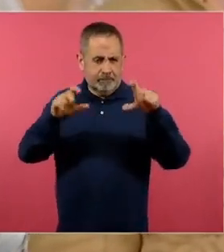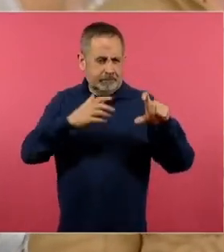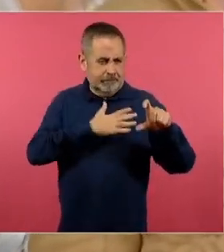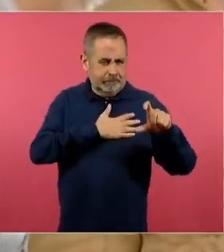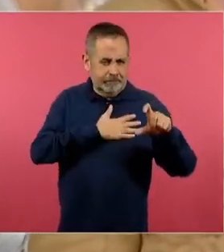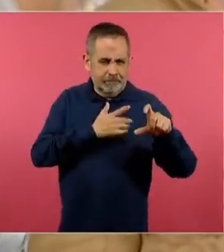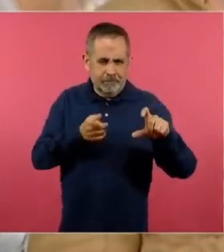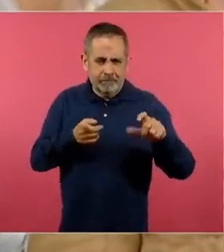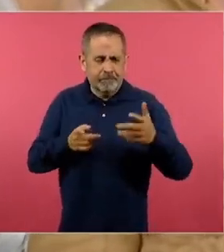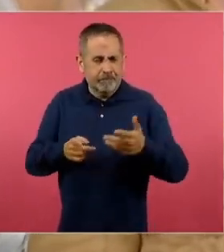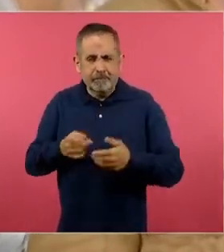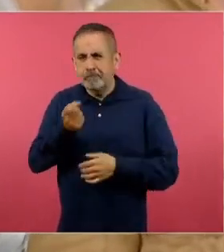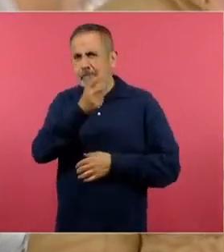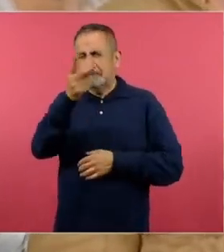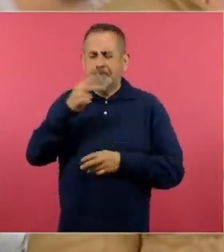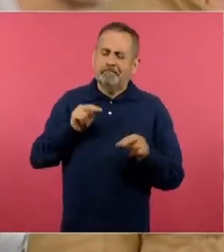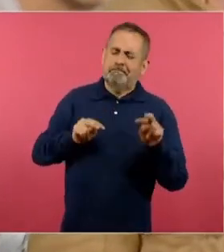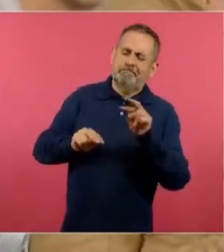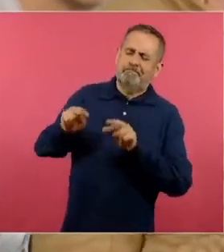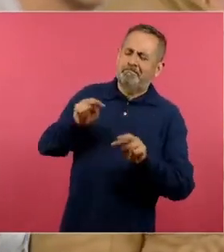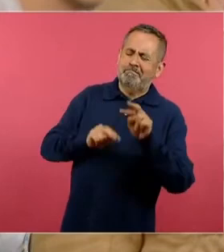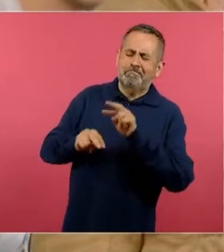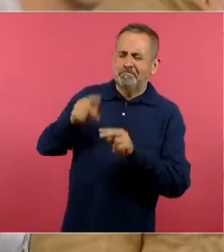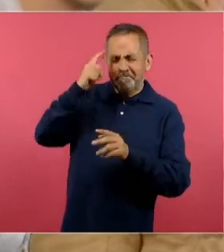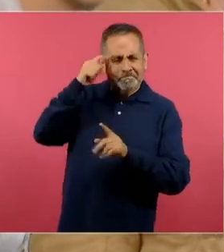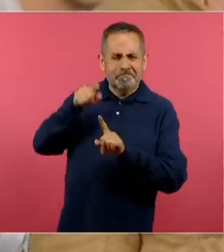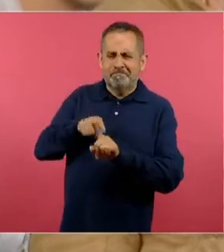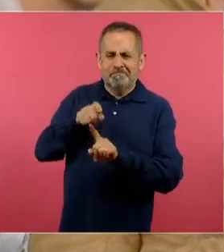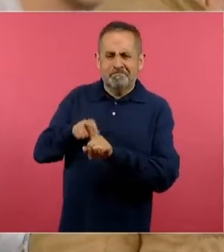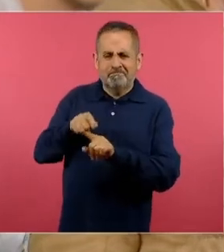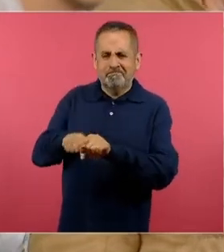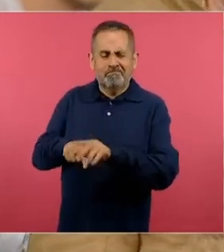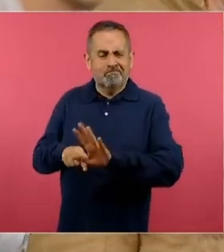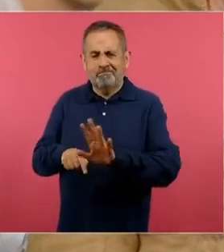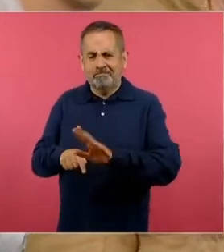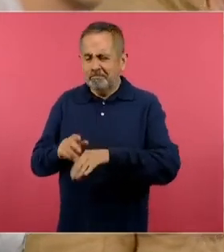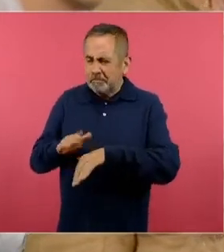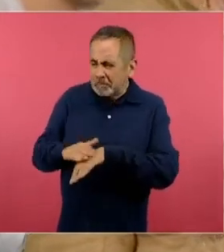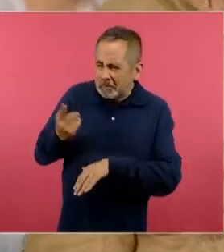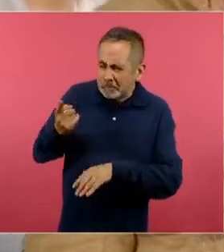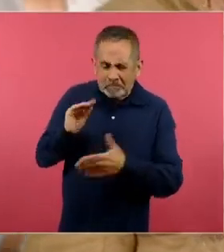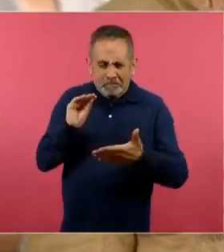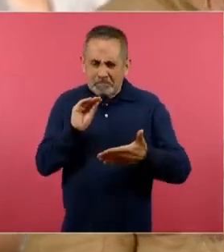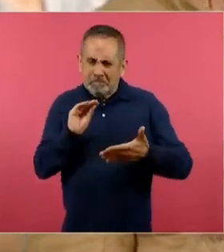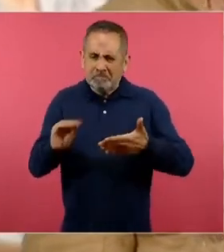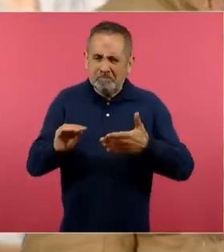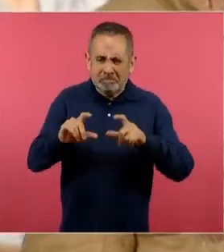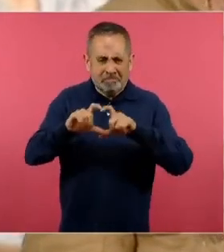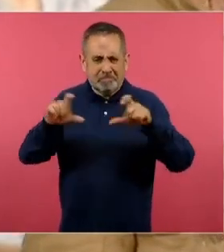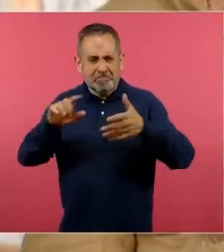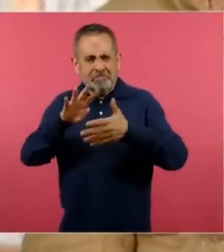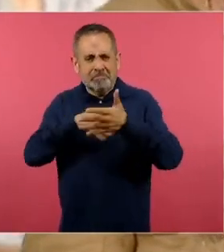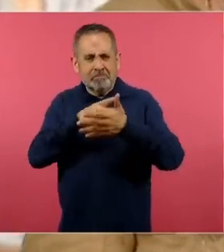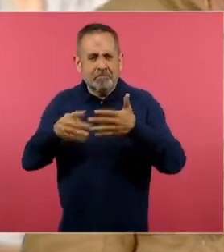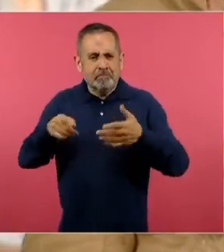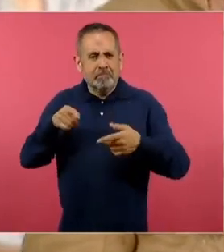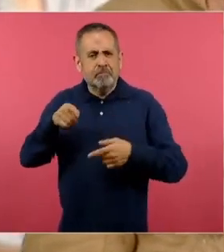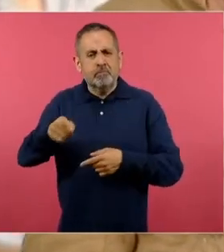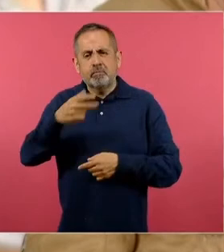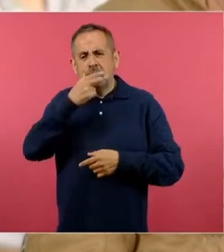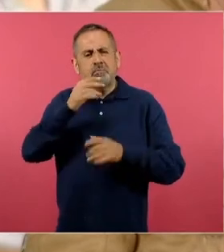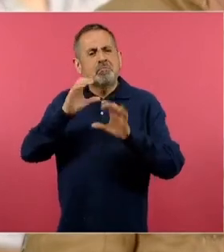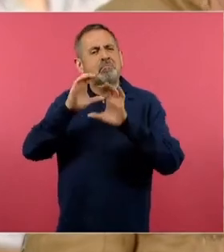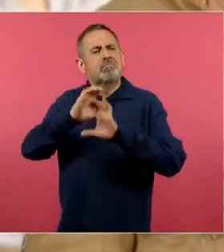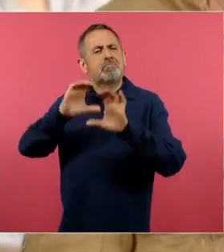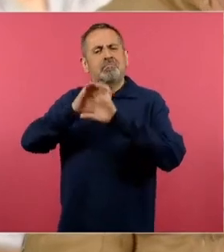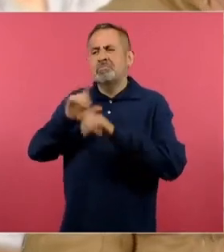esto ha generado algunas críticas que llegan a cuestionar por qué incluir este texto escrito por uno de los cantantes de